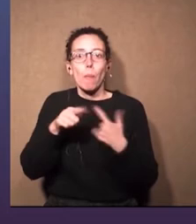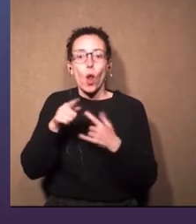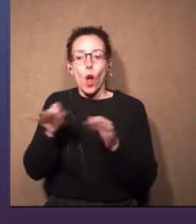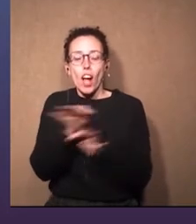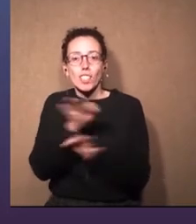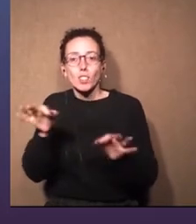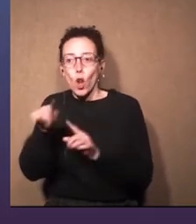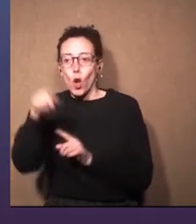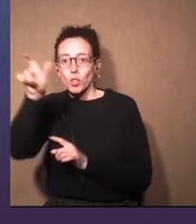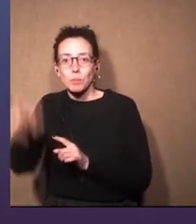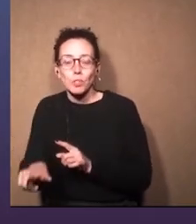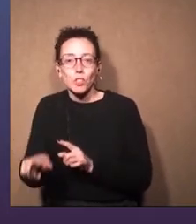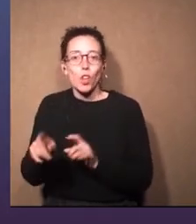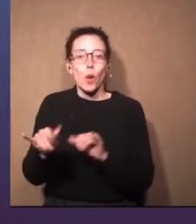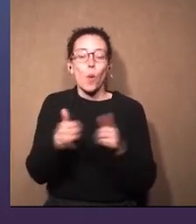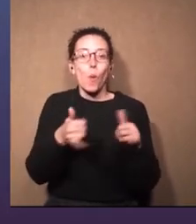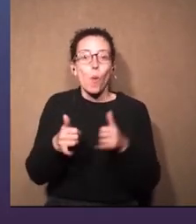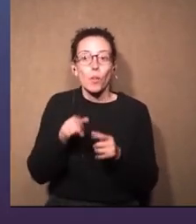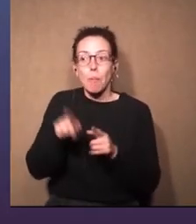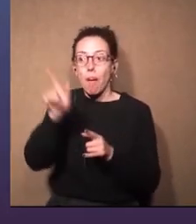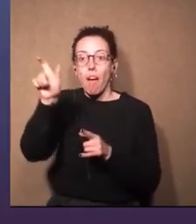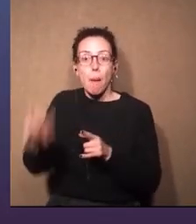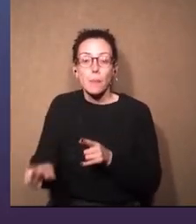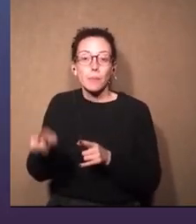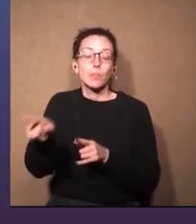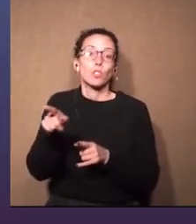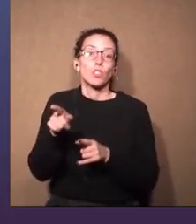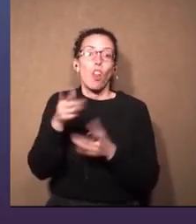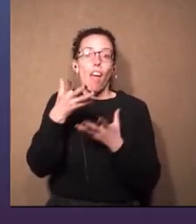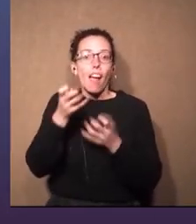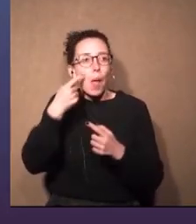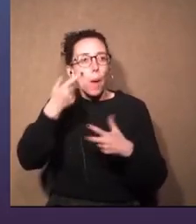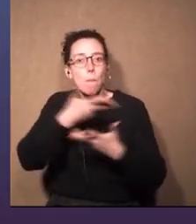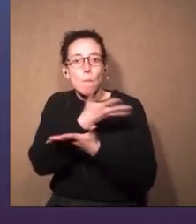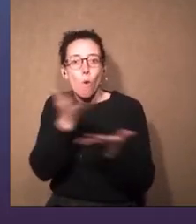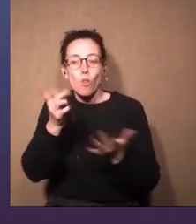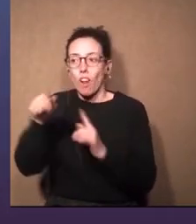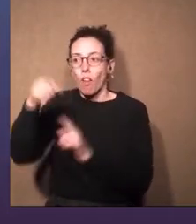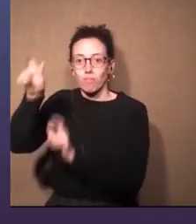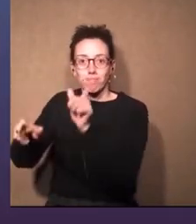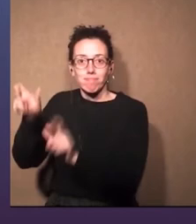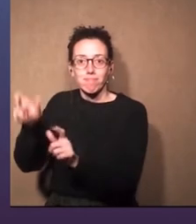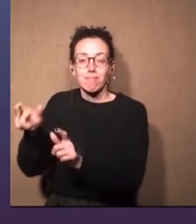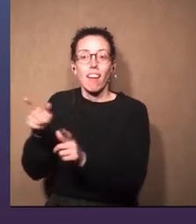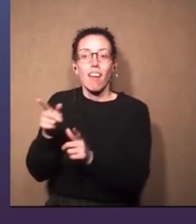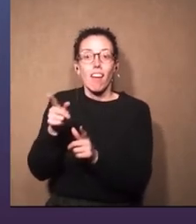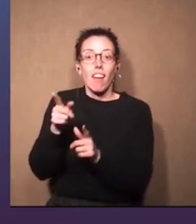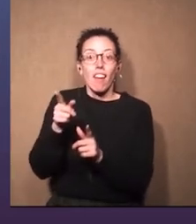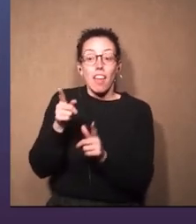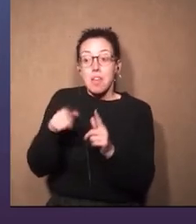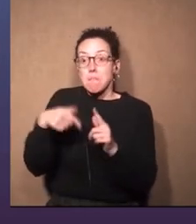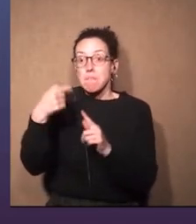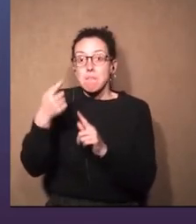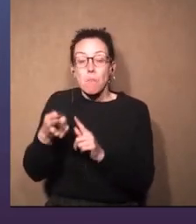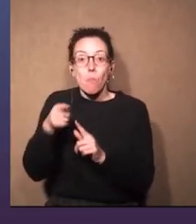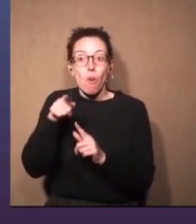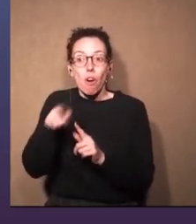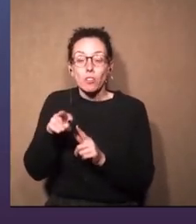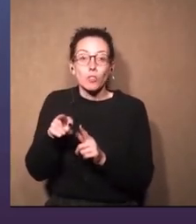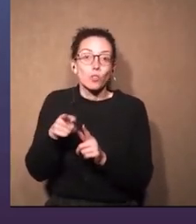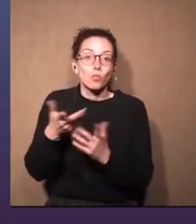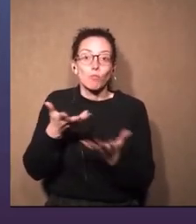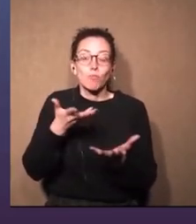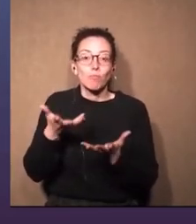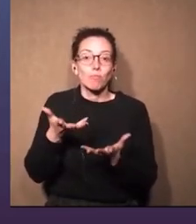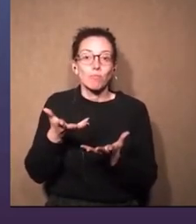y estaba jugando con lo que ellos querían mostrar hacia afuera y de repente todo